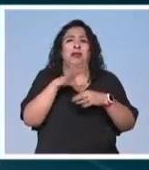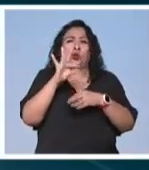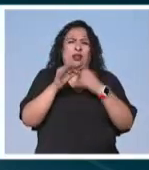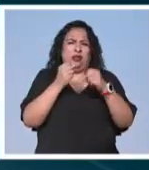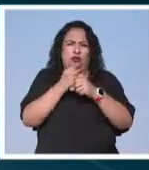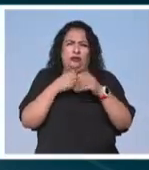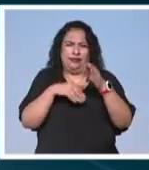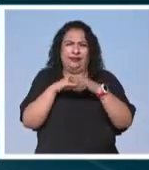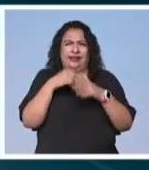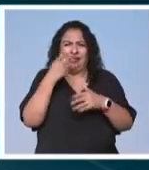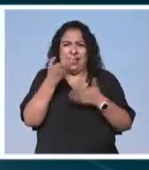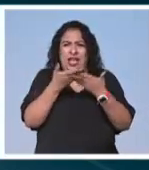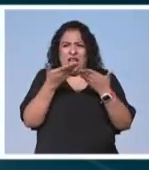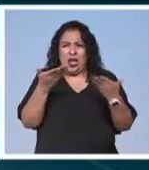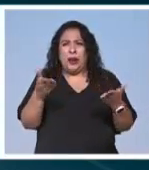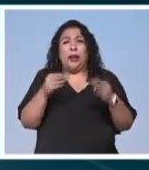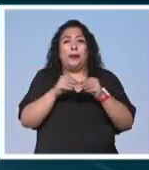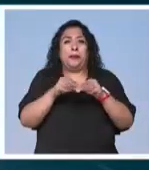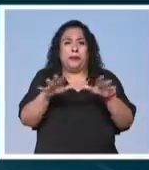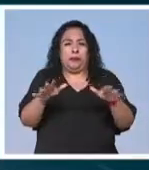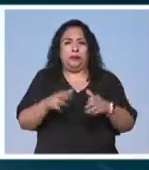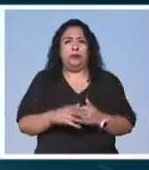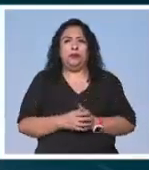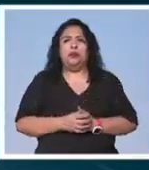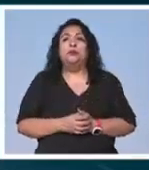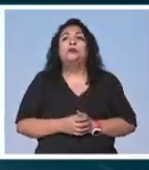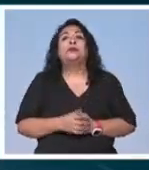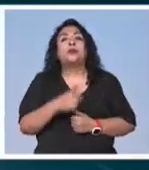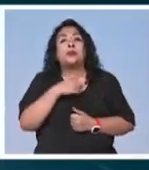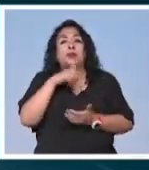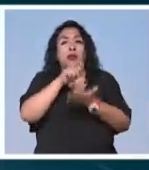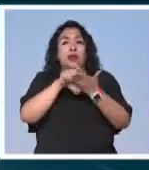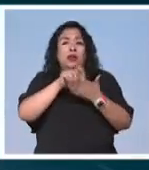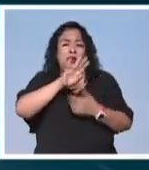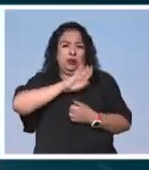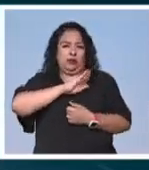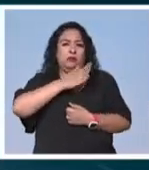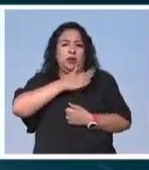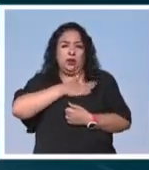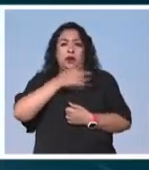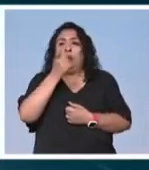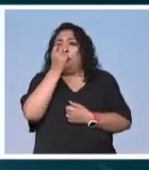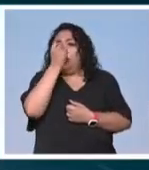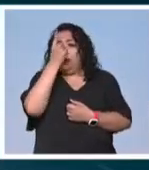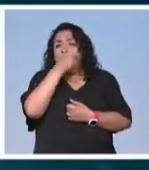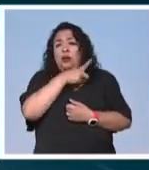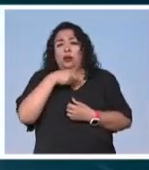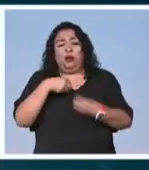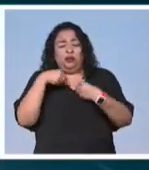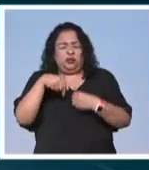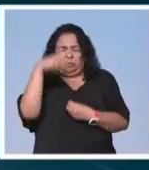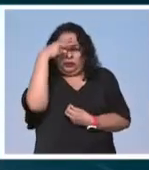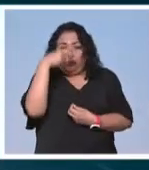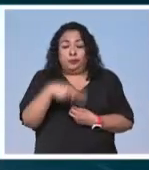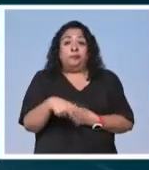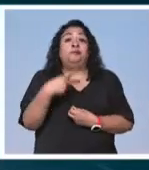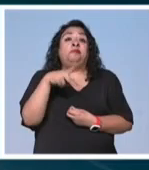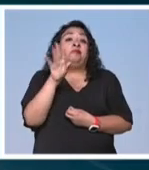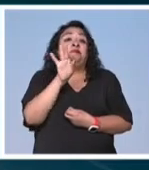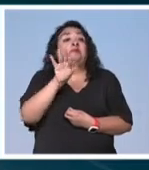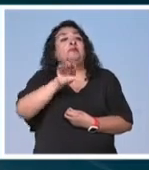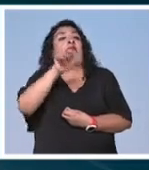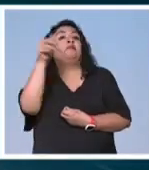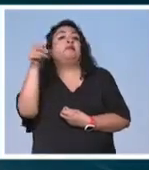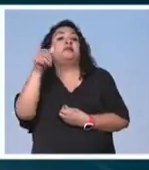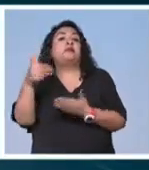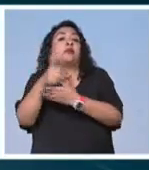años pues es cuando a la fecha en que se publicó el libro tiene que estar escrito en español y los autores tienen que residir en México pero podrían tener otra